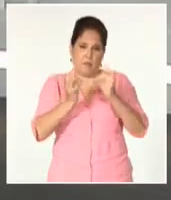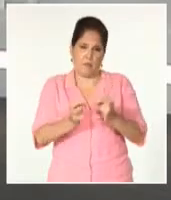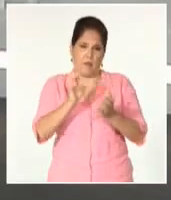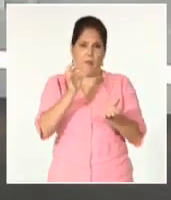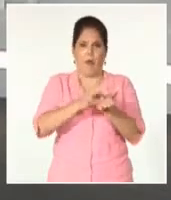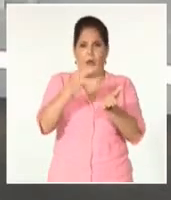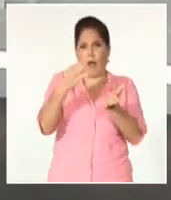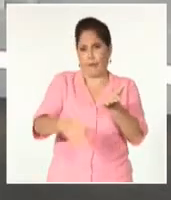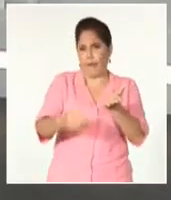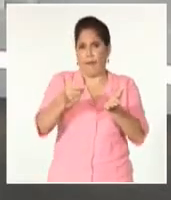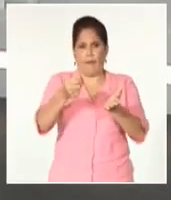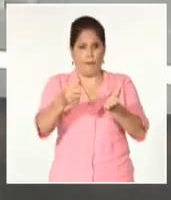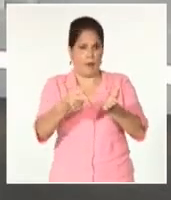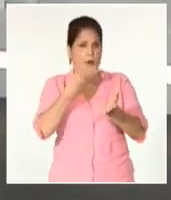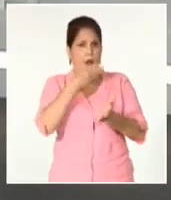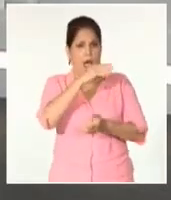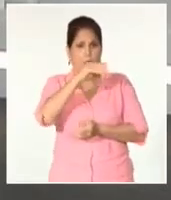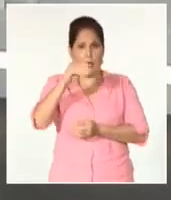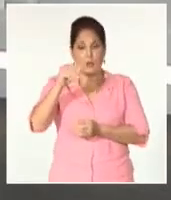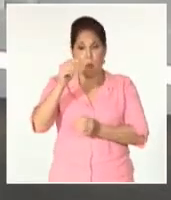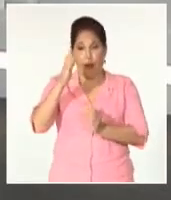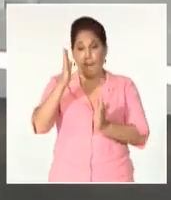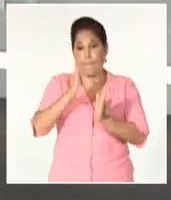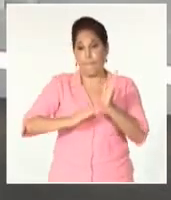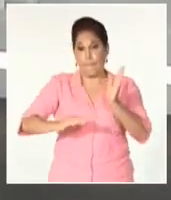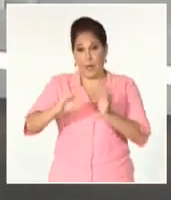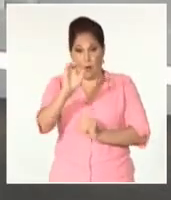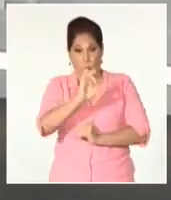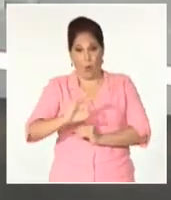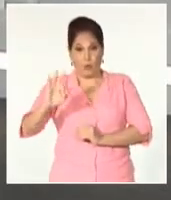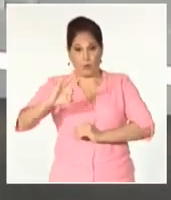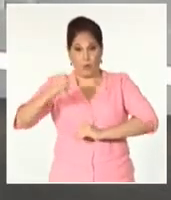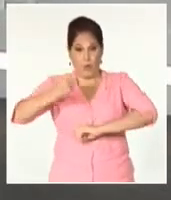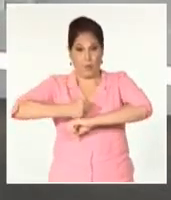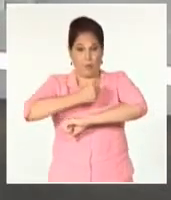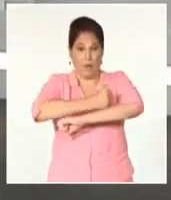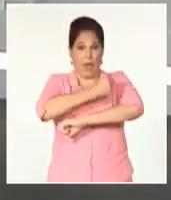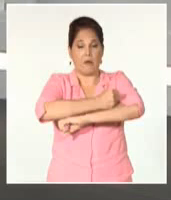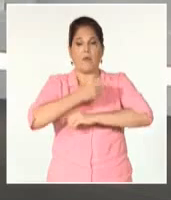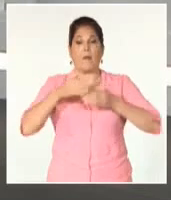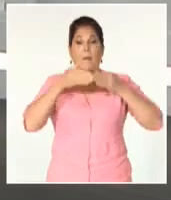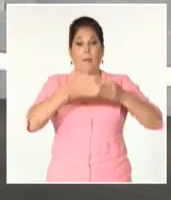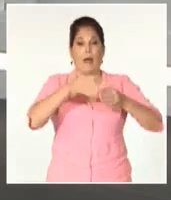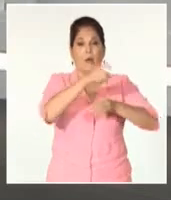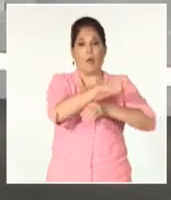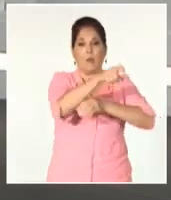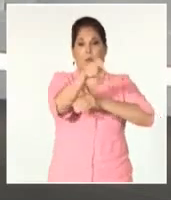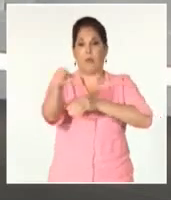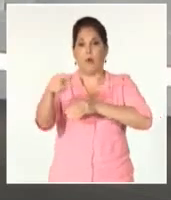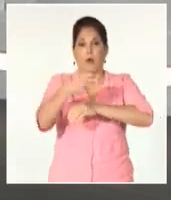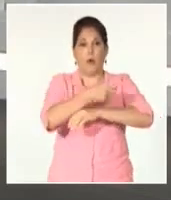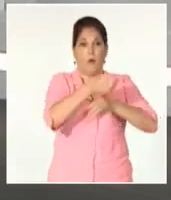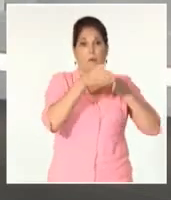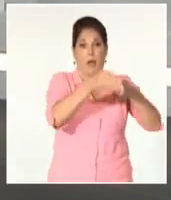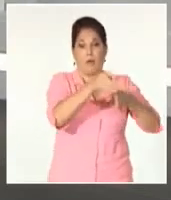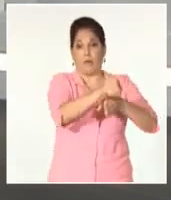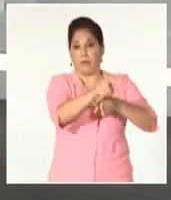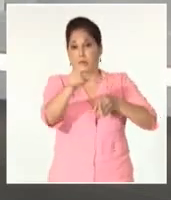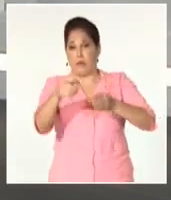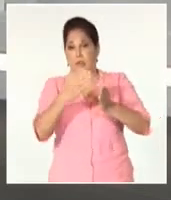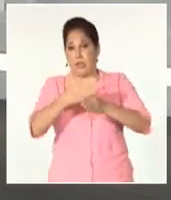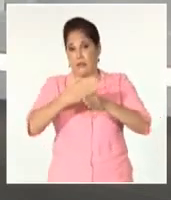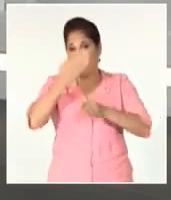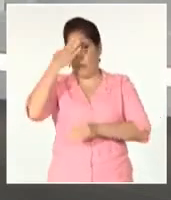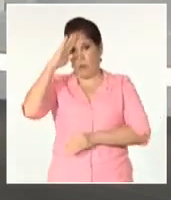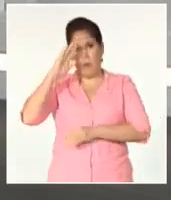Para que eso sea posible, en octubre, un barco ha estado descargando arroz incluso bajo la lluvia en el puerto de Santiago de Cuba y en varias provincias